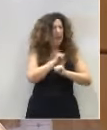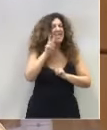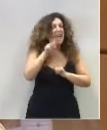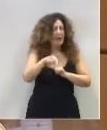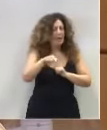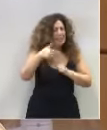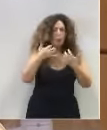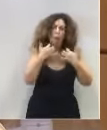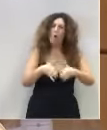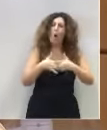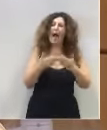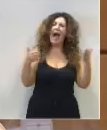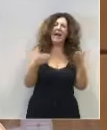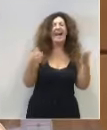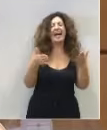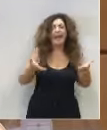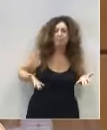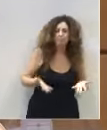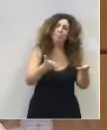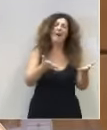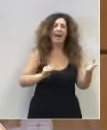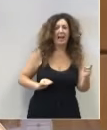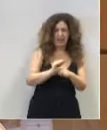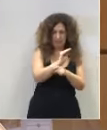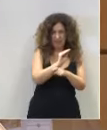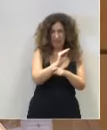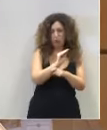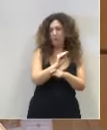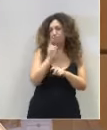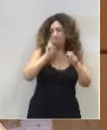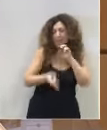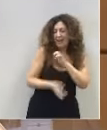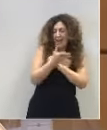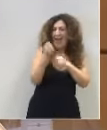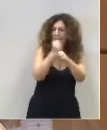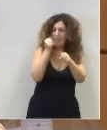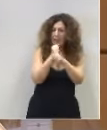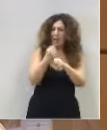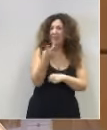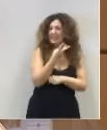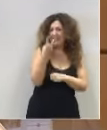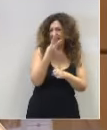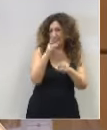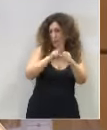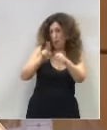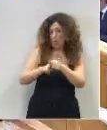arranque que necesita el empuje a la inversión y a la creación de empleo en una de tres provincias.